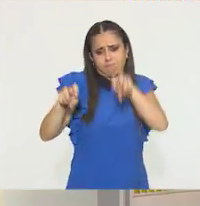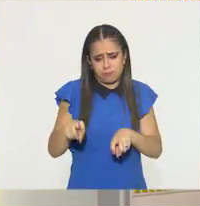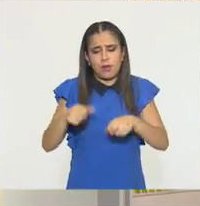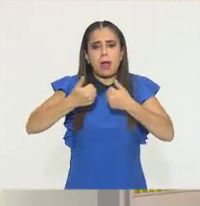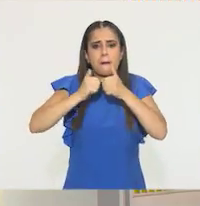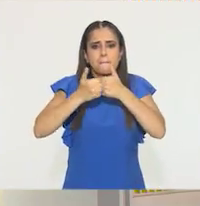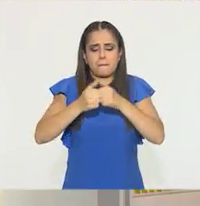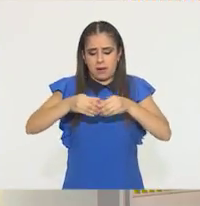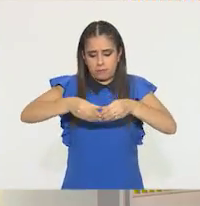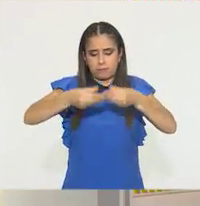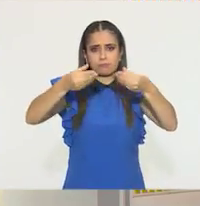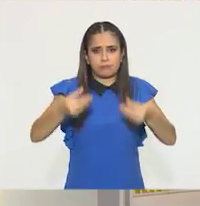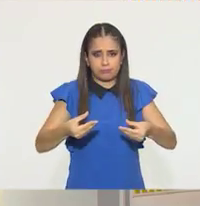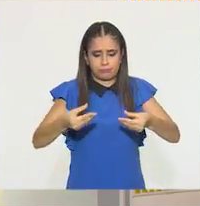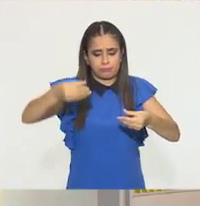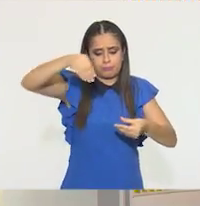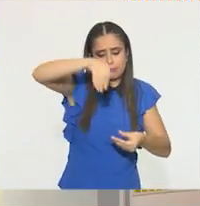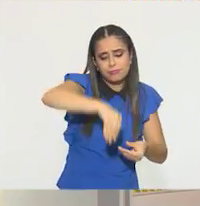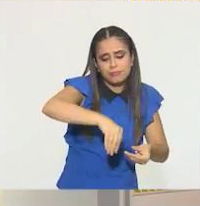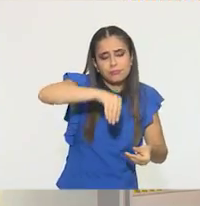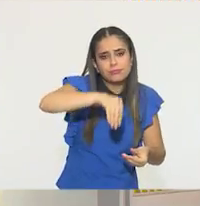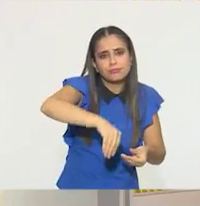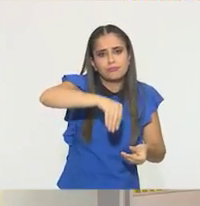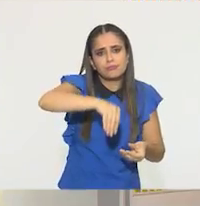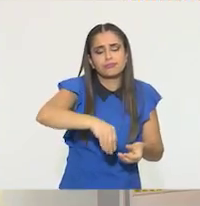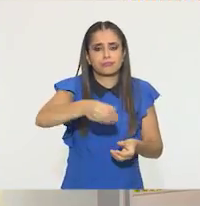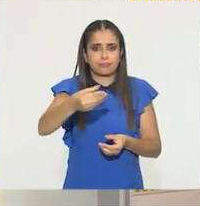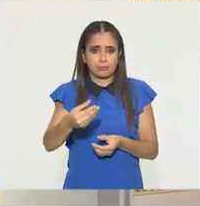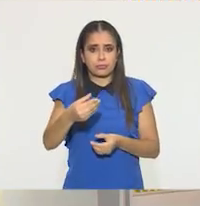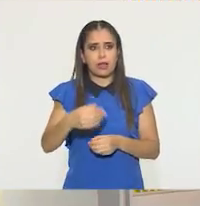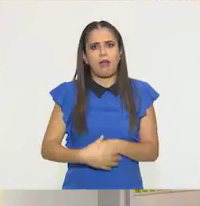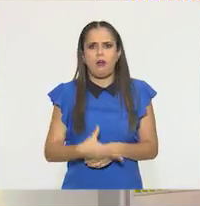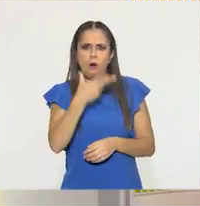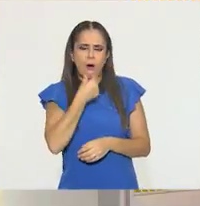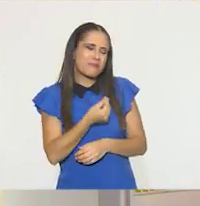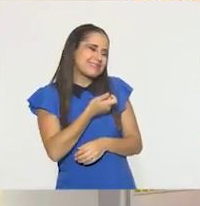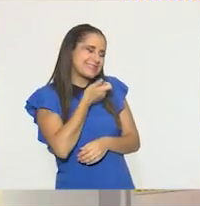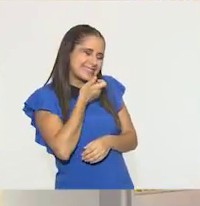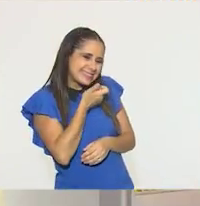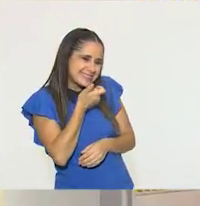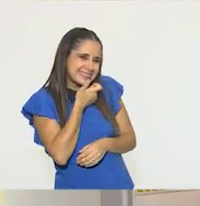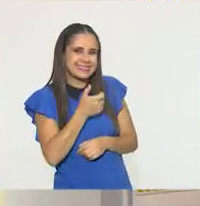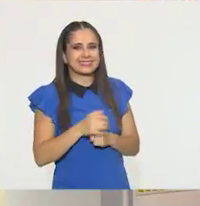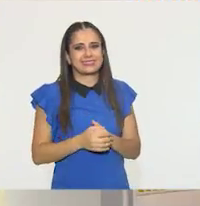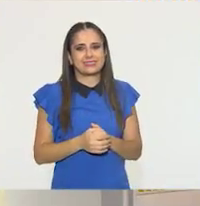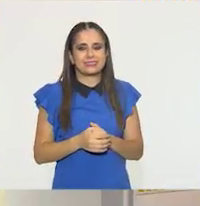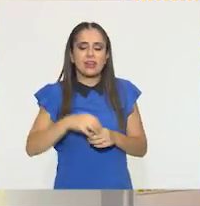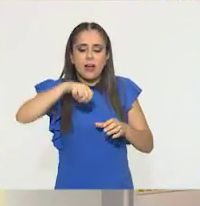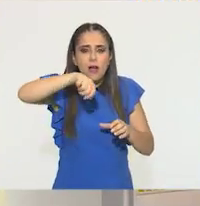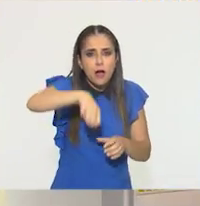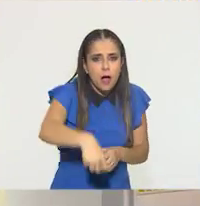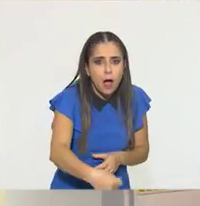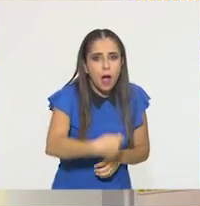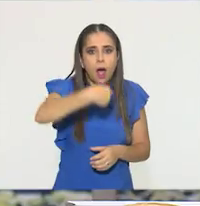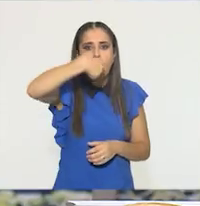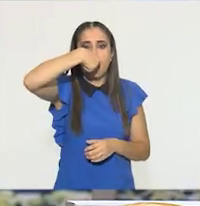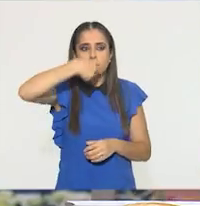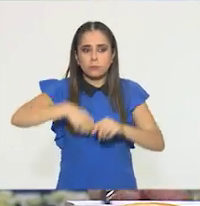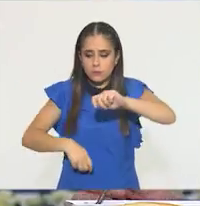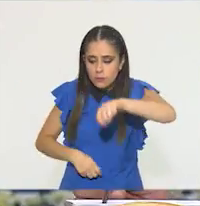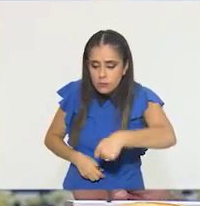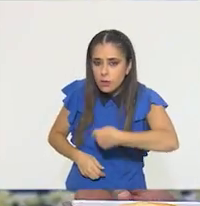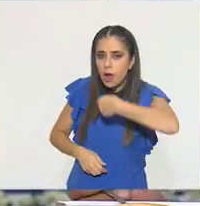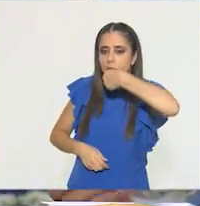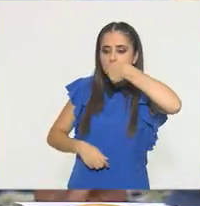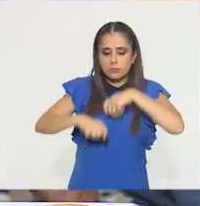el pan y lo mete en el tazón. El hombre sonríe y toman una cucharada cada uno hasta terminar